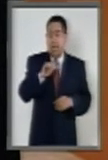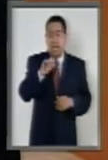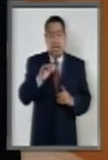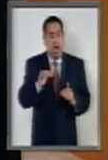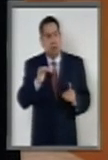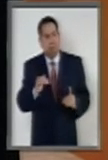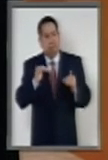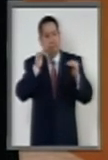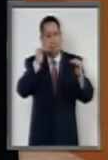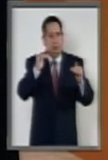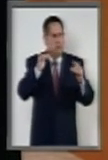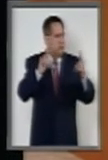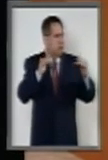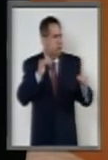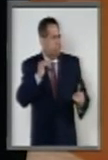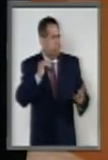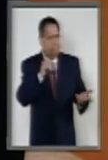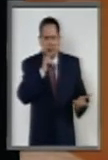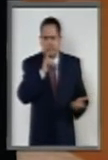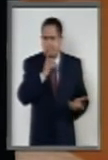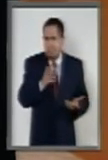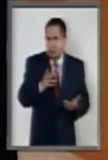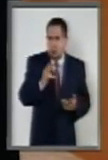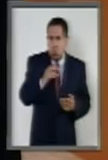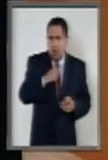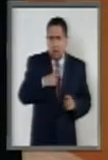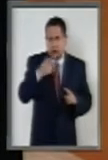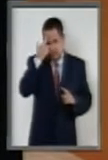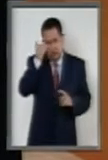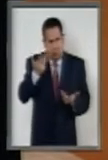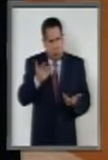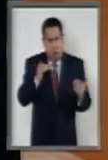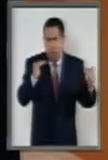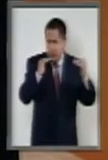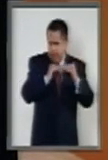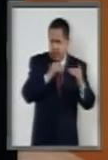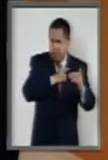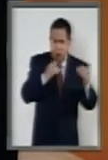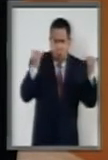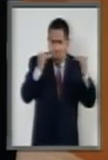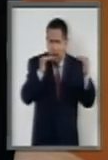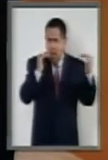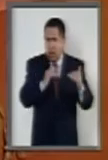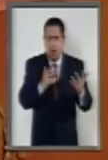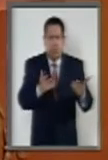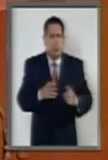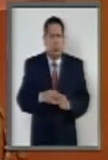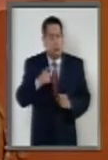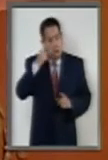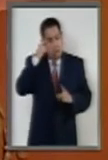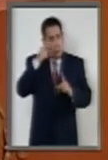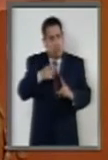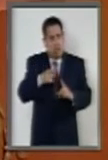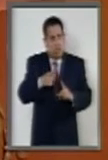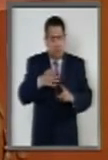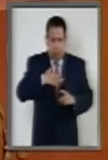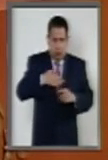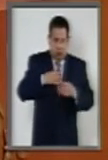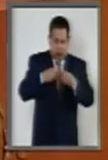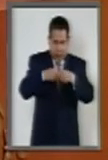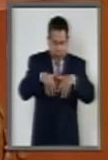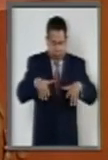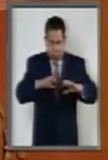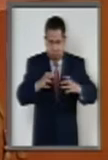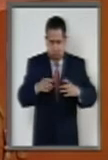no atiende a ningún principio racional ni objetivo, pues tanto su organización